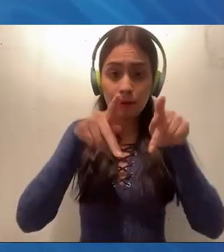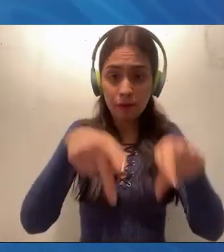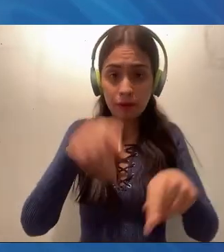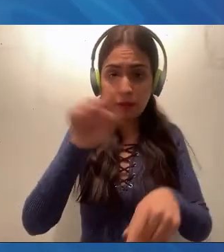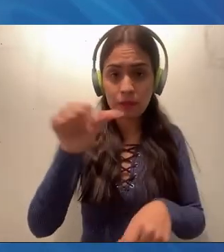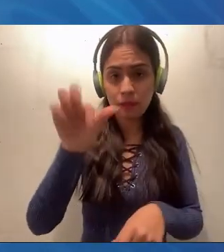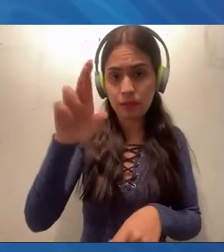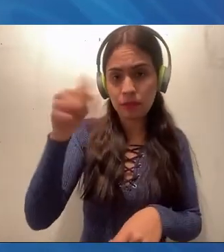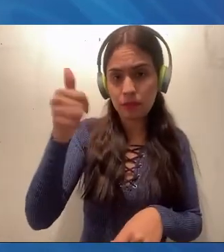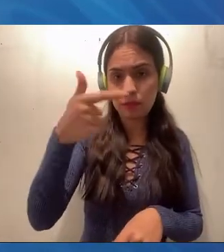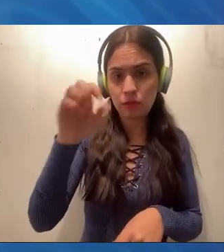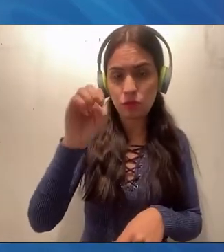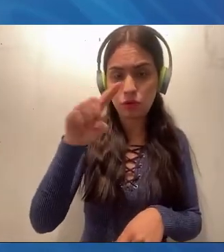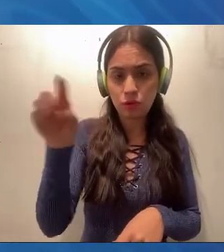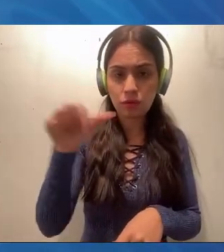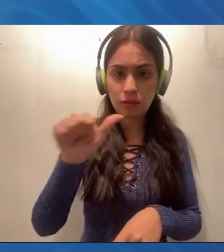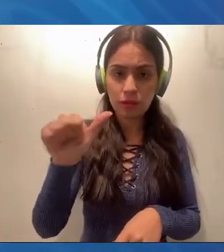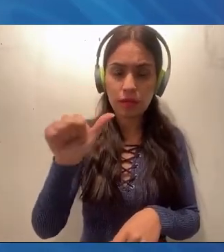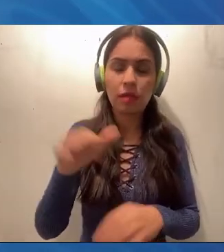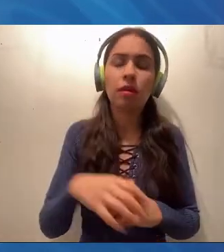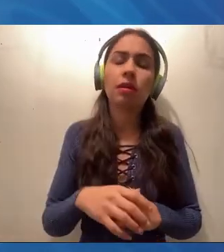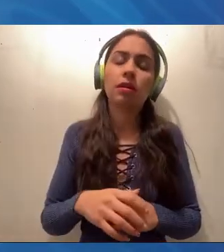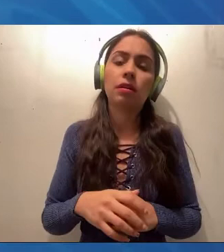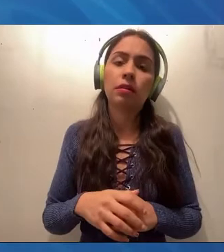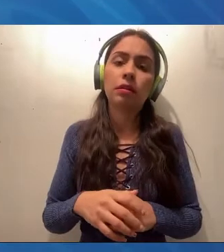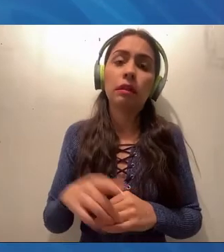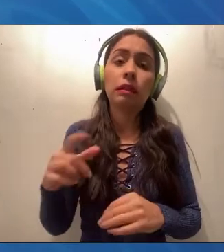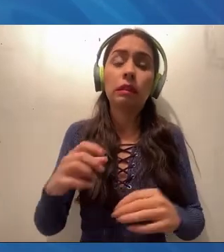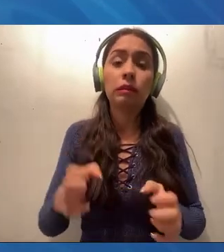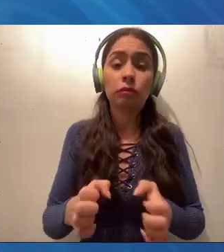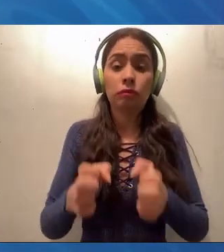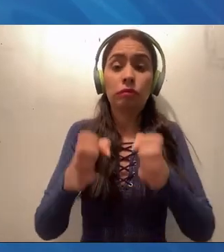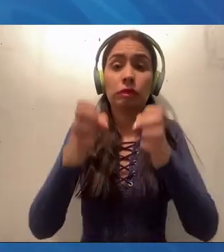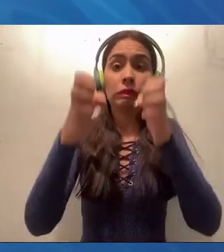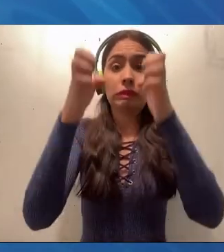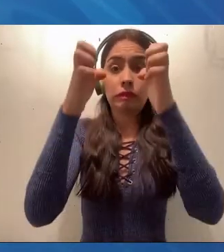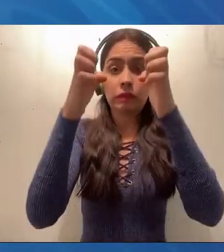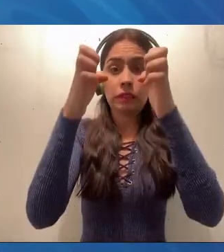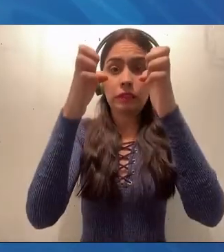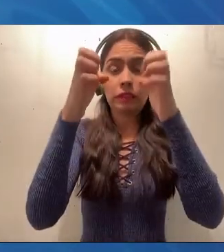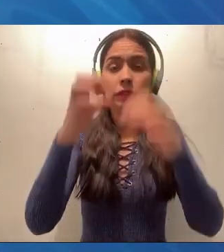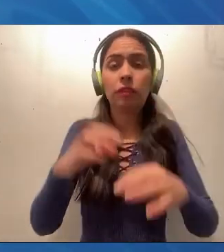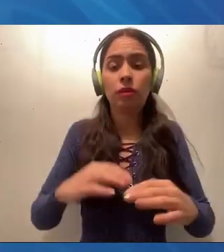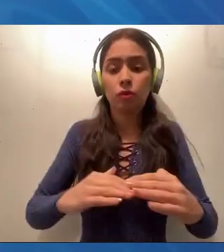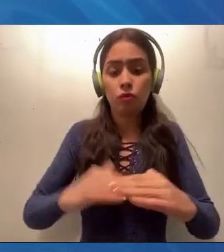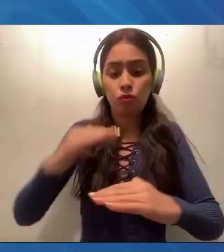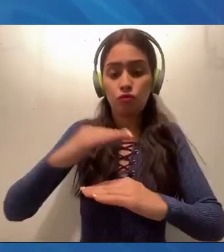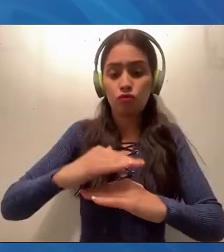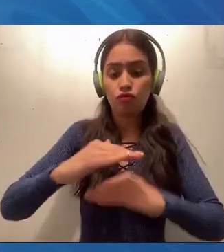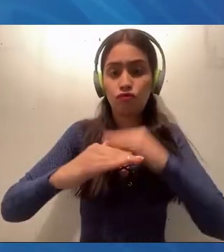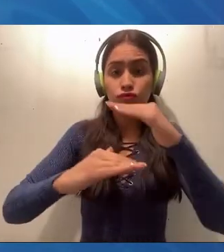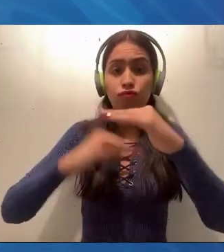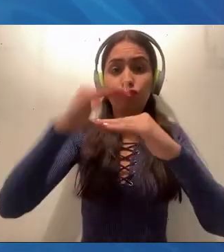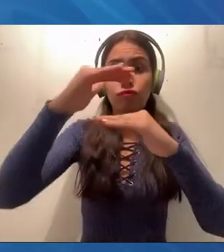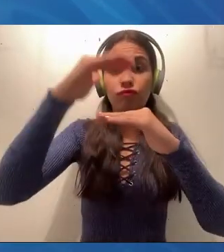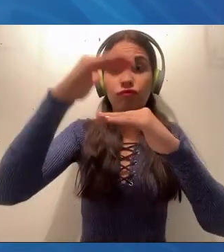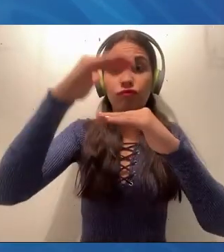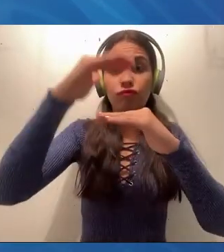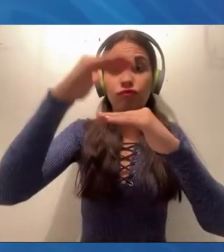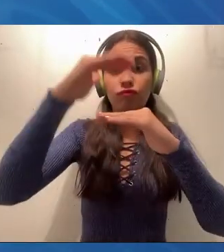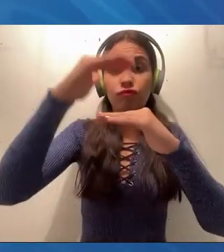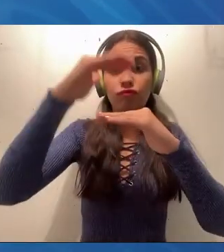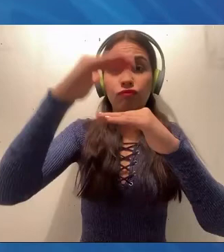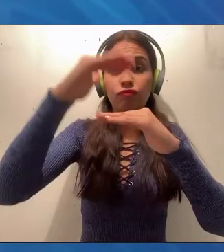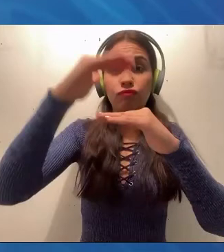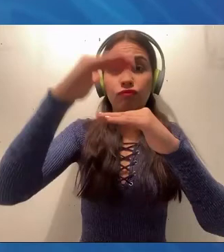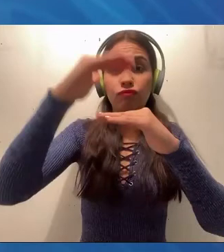Zaragoza, es como lo ha dicho el Gobernador, un edificio de cinco niveles. Es muy importante, ¿por qué el tamaño del edificio? Bueno, si algo